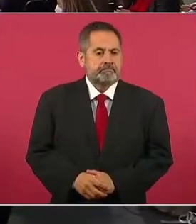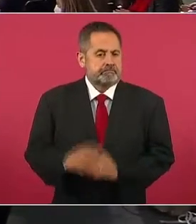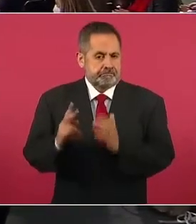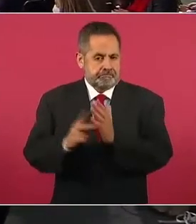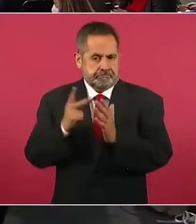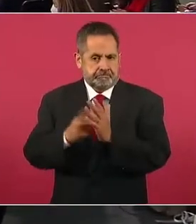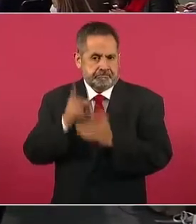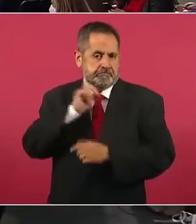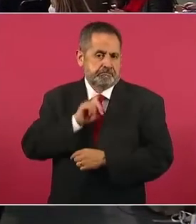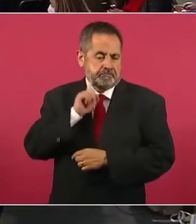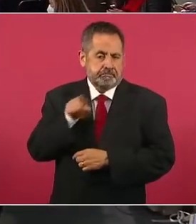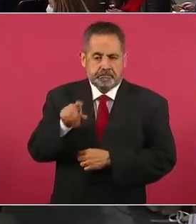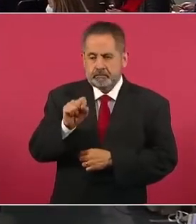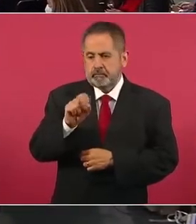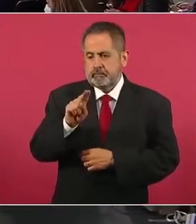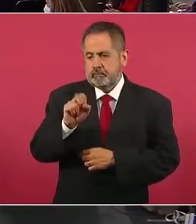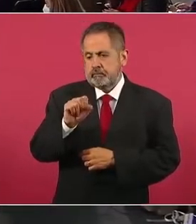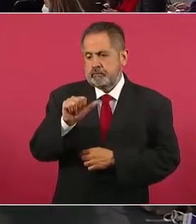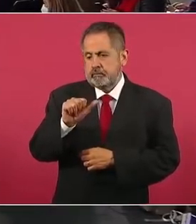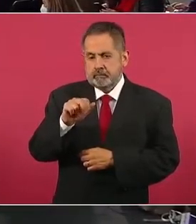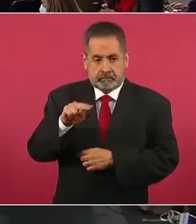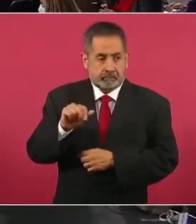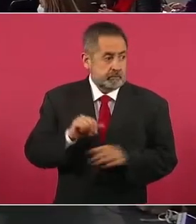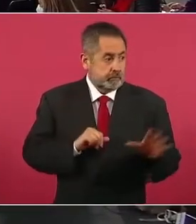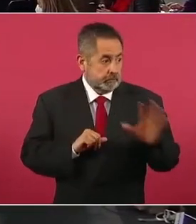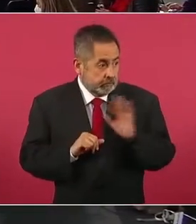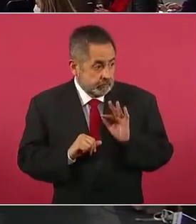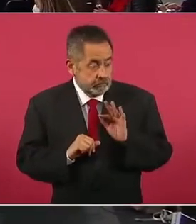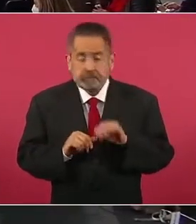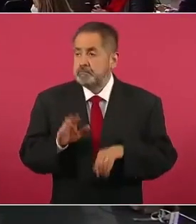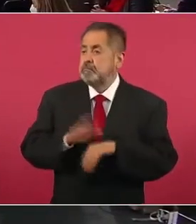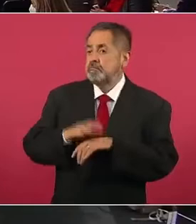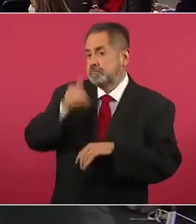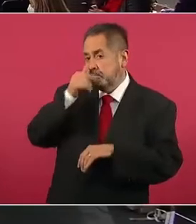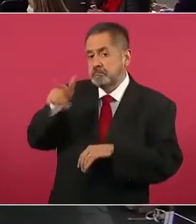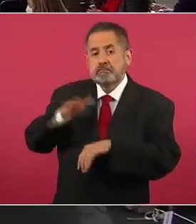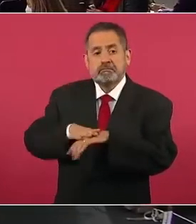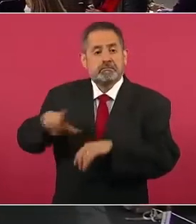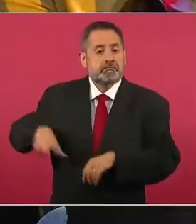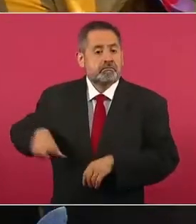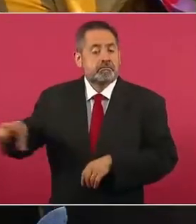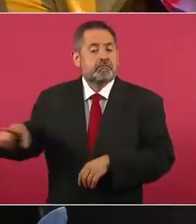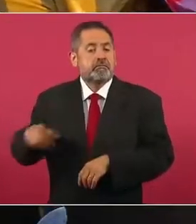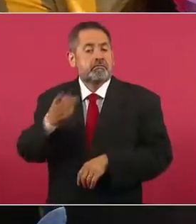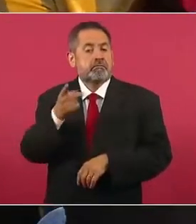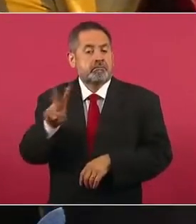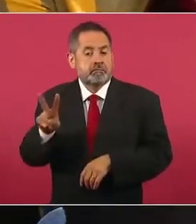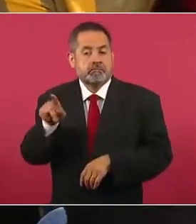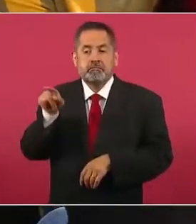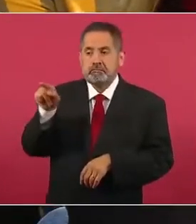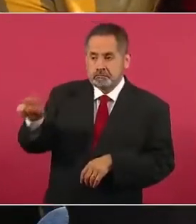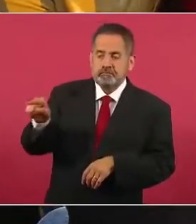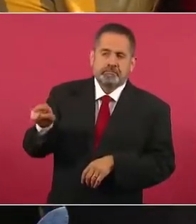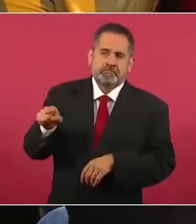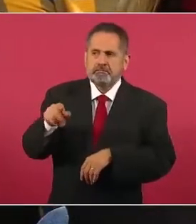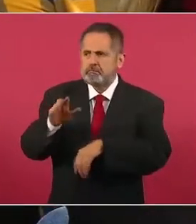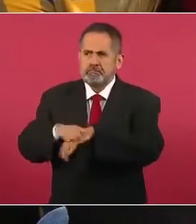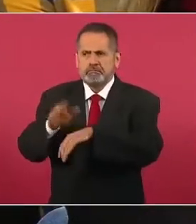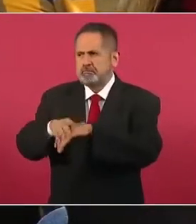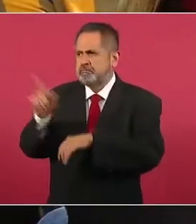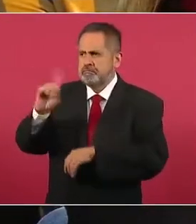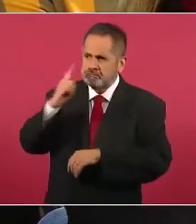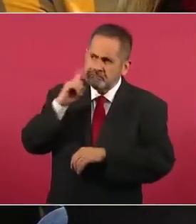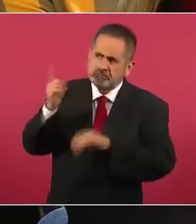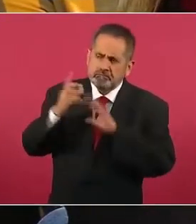de muchos grupos de ciudadanos en ese estado. Y preguntarle si este tipo de ataques